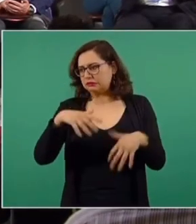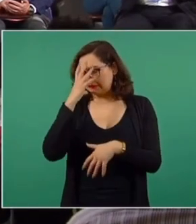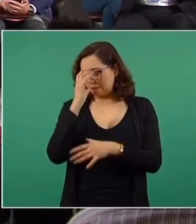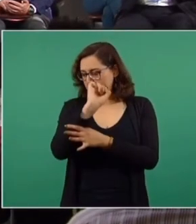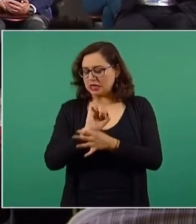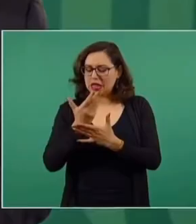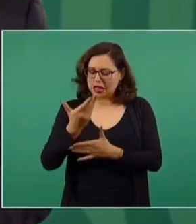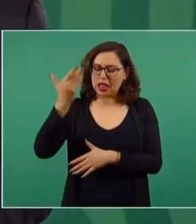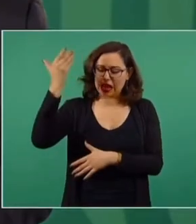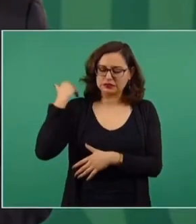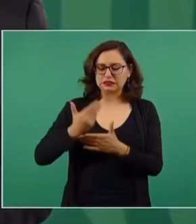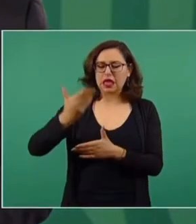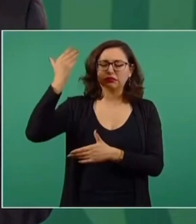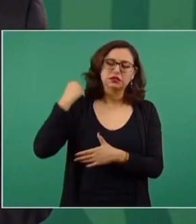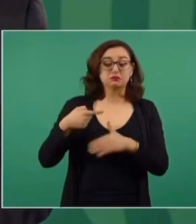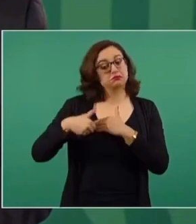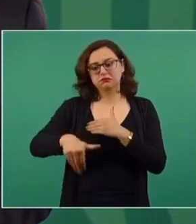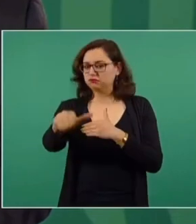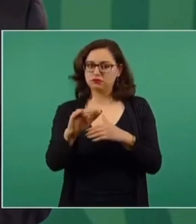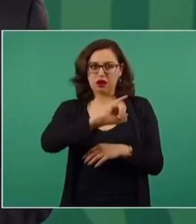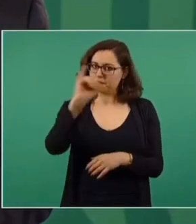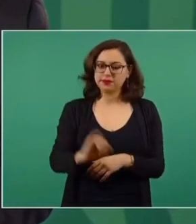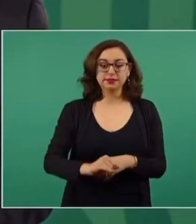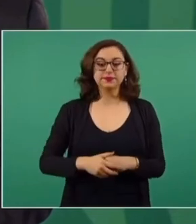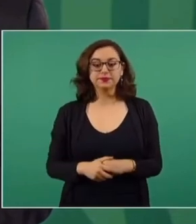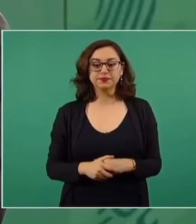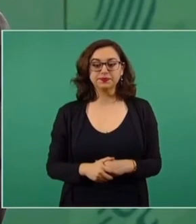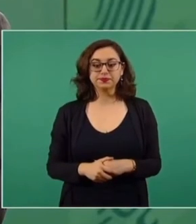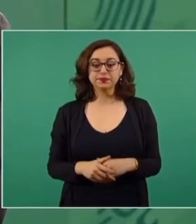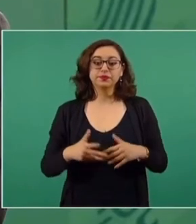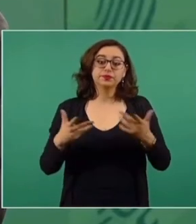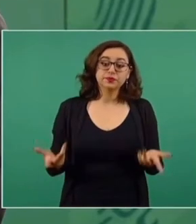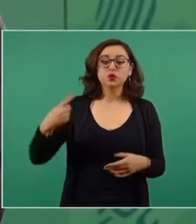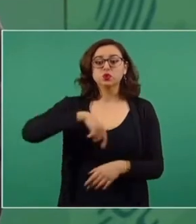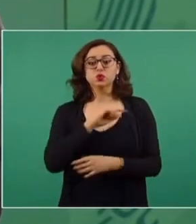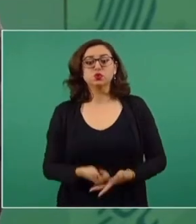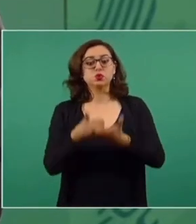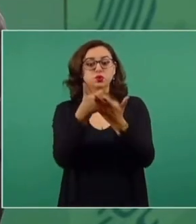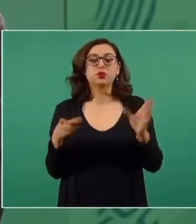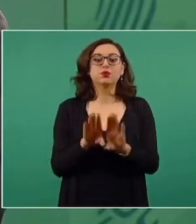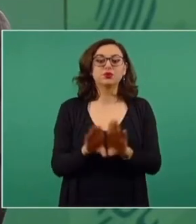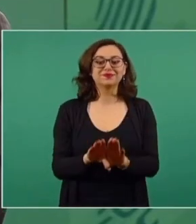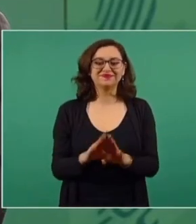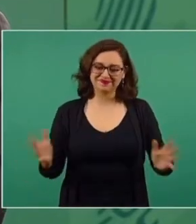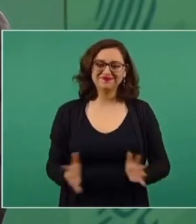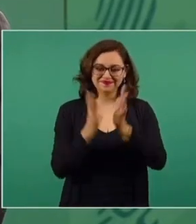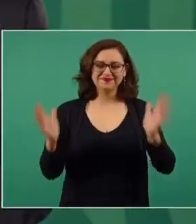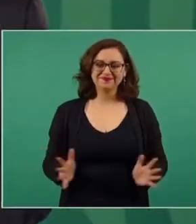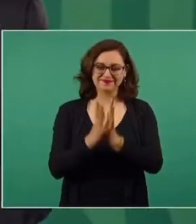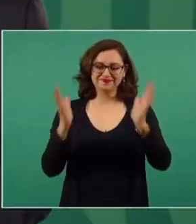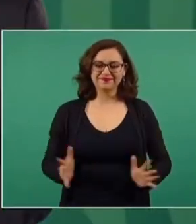sucedía en nuestro país. Entonces, ¿cómo ayudar? Participando.